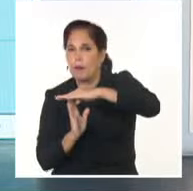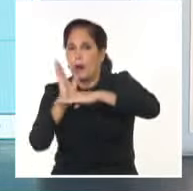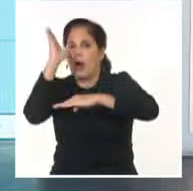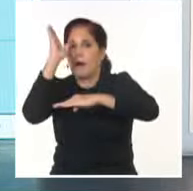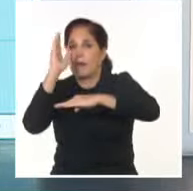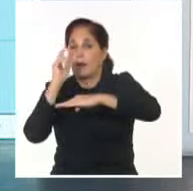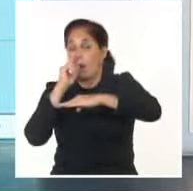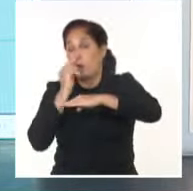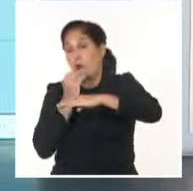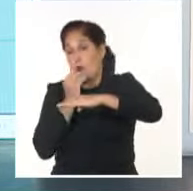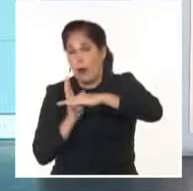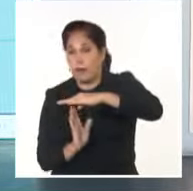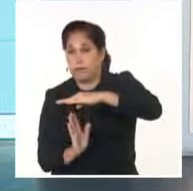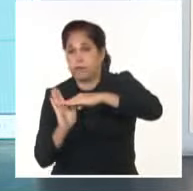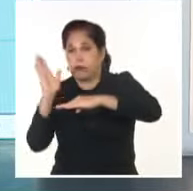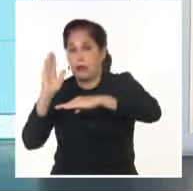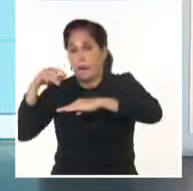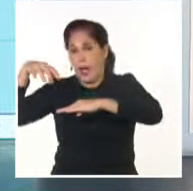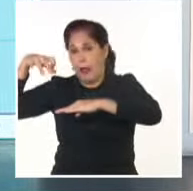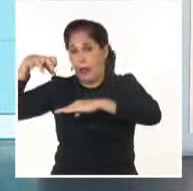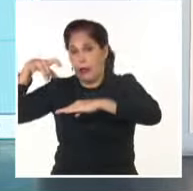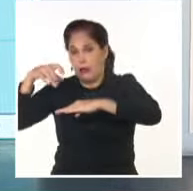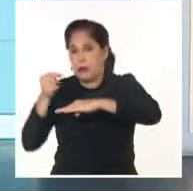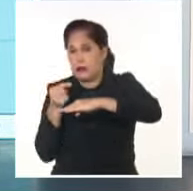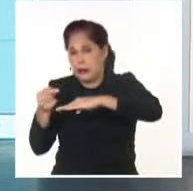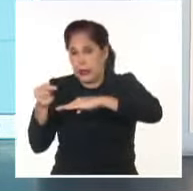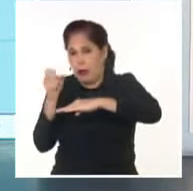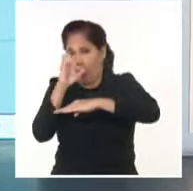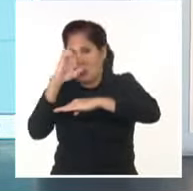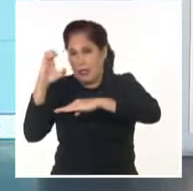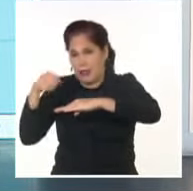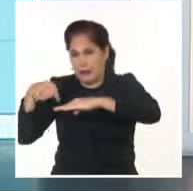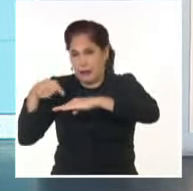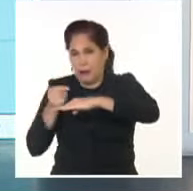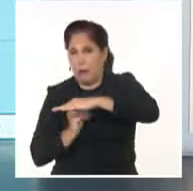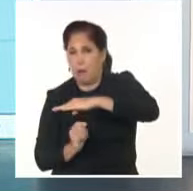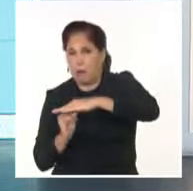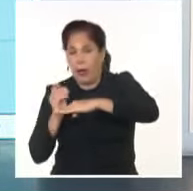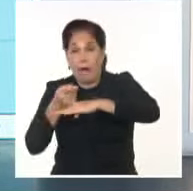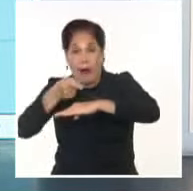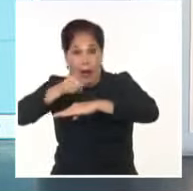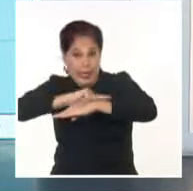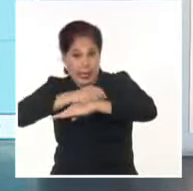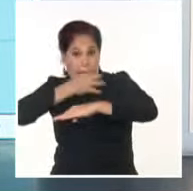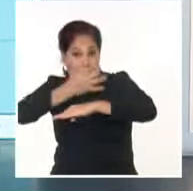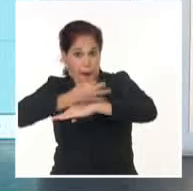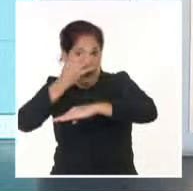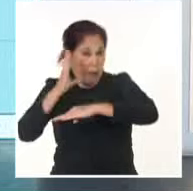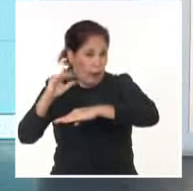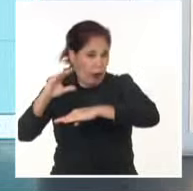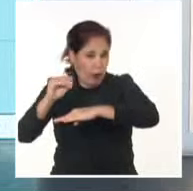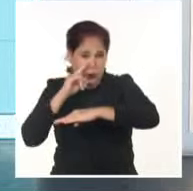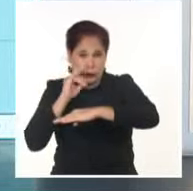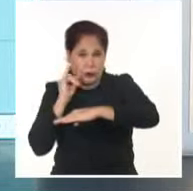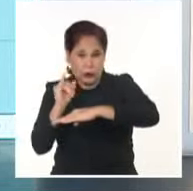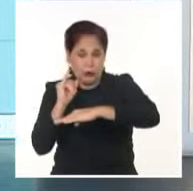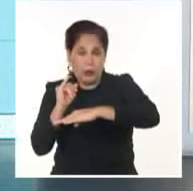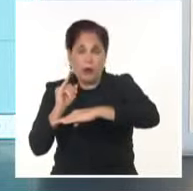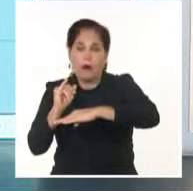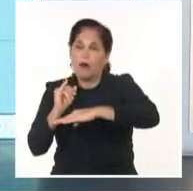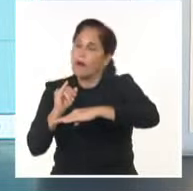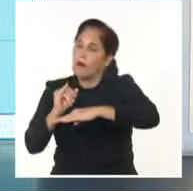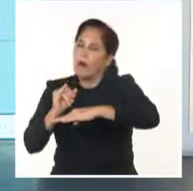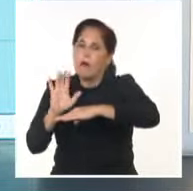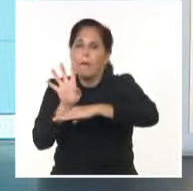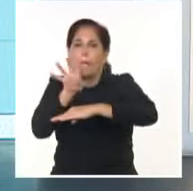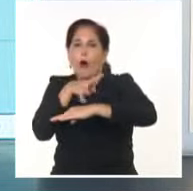el norte-nordeste, aproximándolo a la zona occidental del país. Ayer comentábamos en el espacio de la noche que los modelos, a pesar